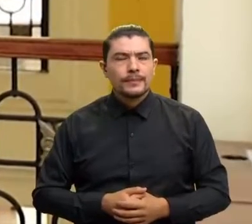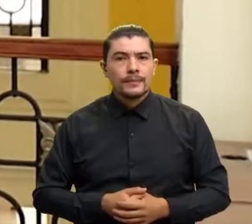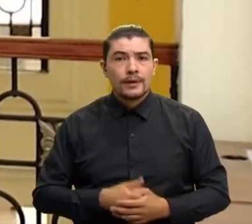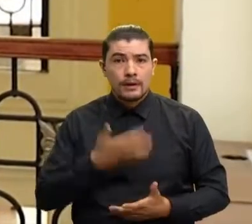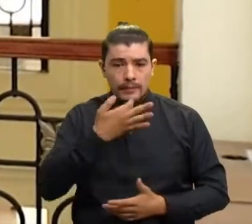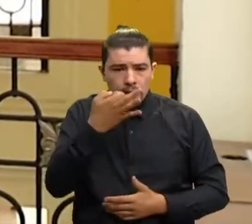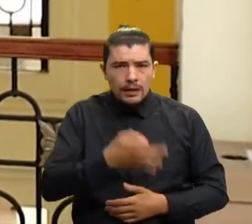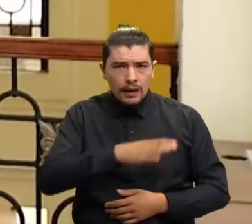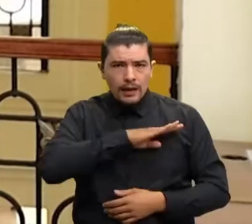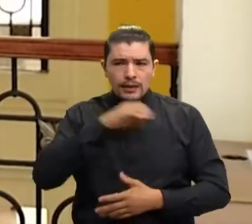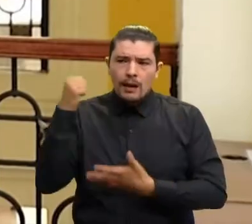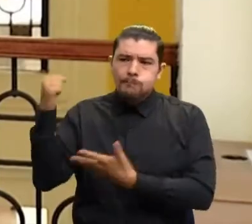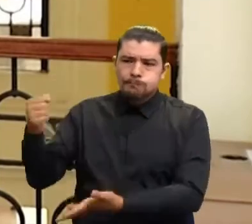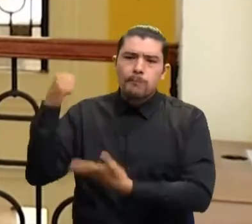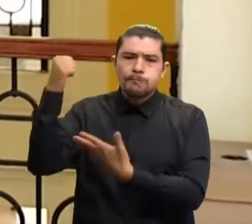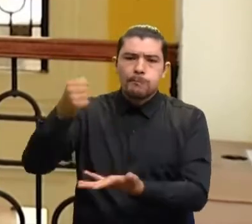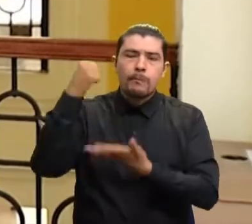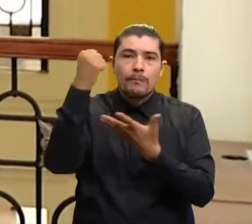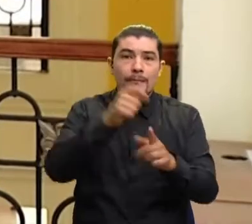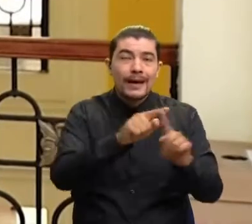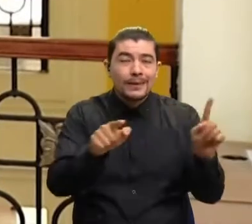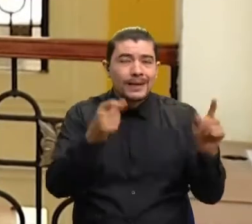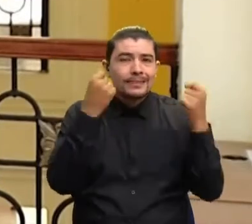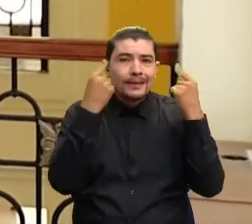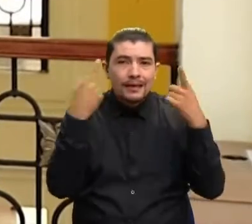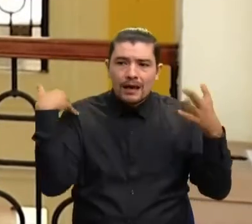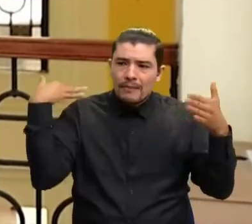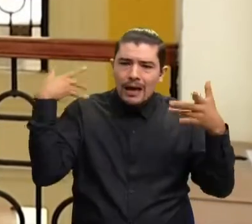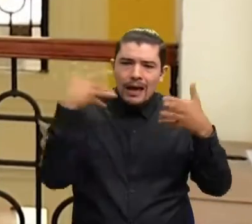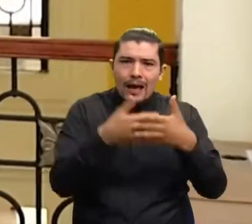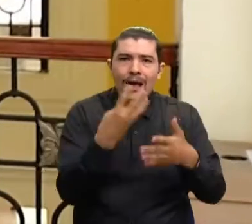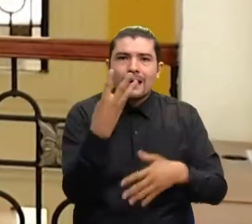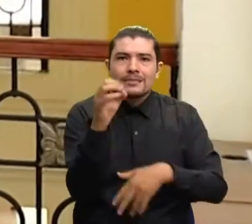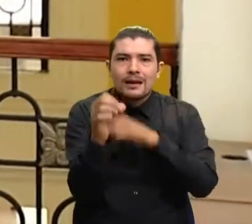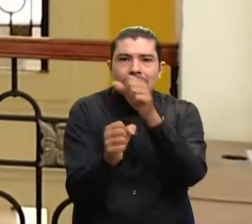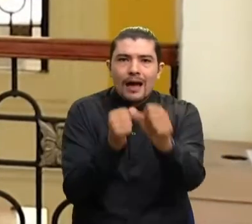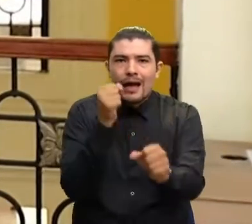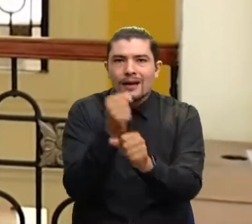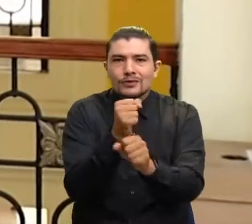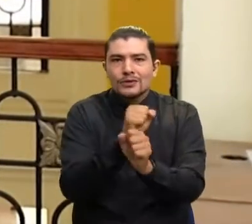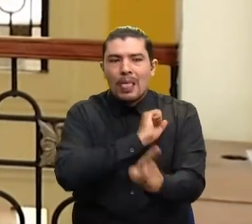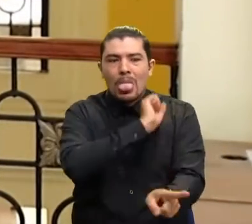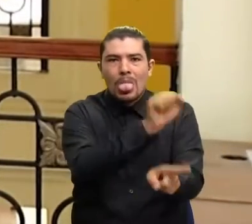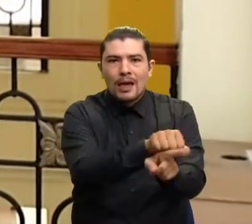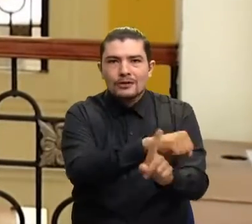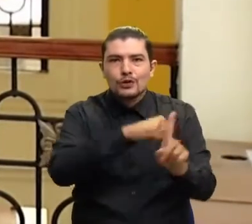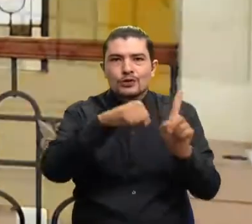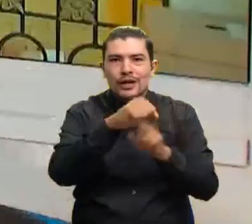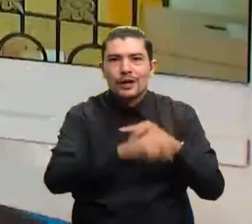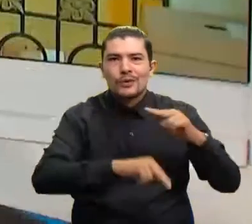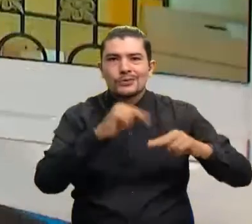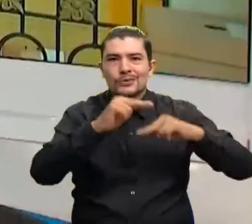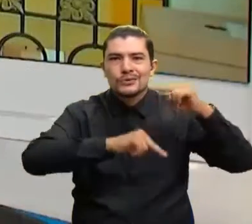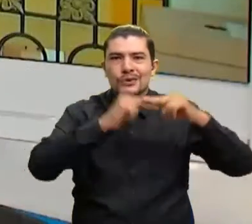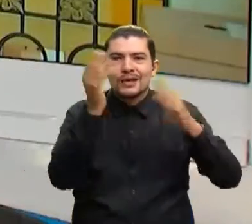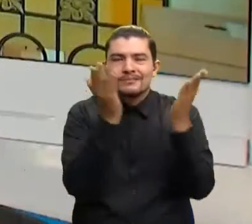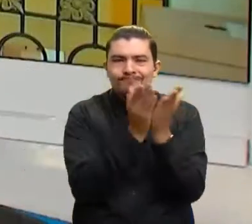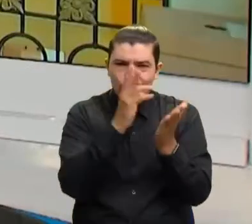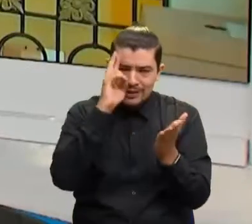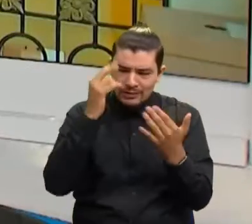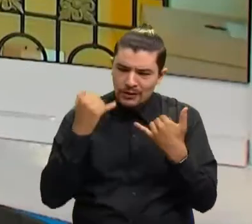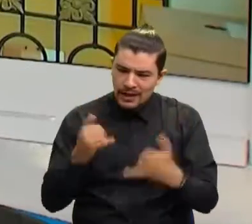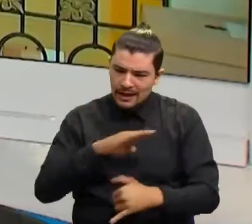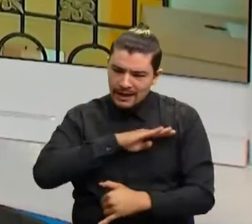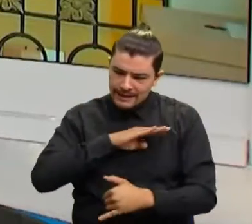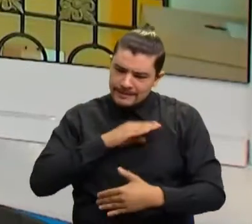inversión, pero hay que entender que son más de 30 años de abandono social, de infraestructura educativa y tenemos que ir trabajando